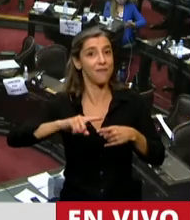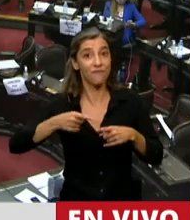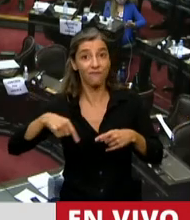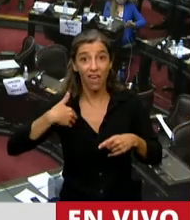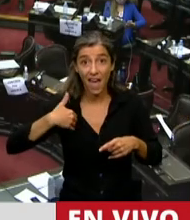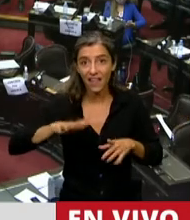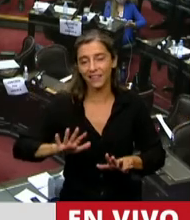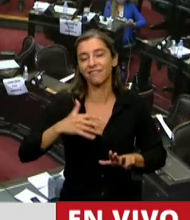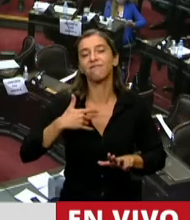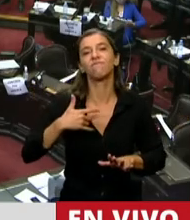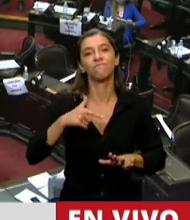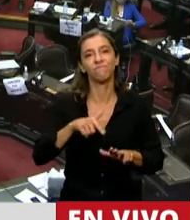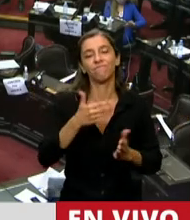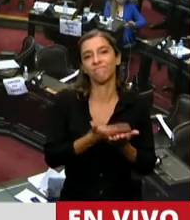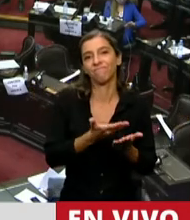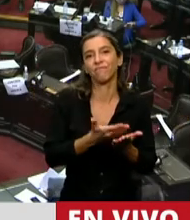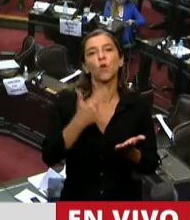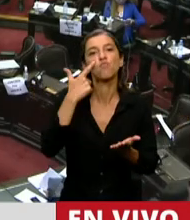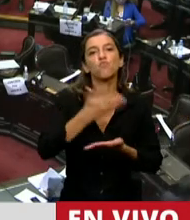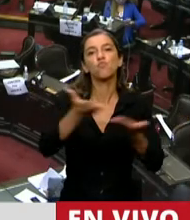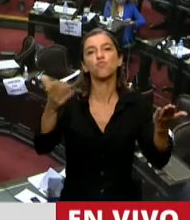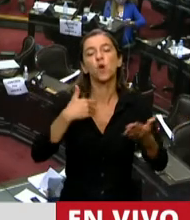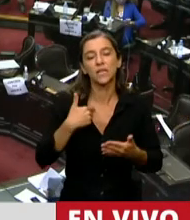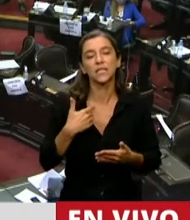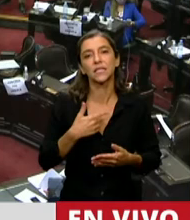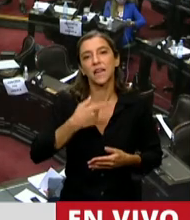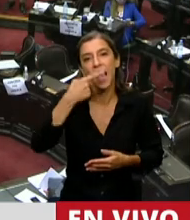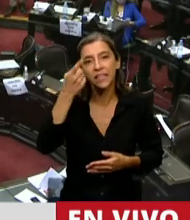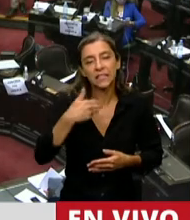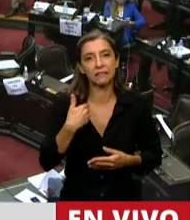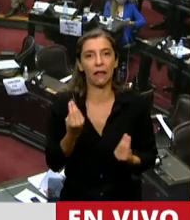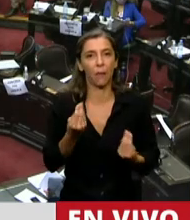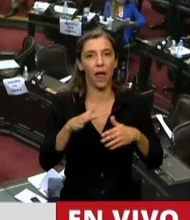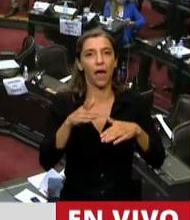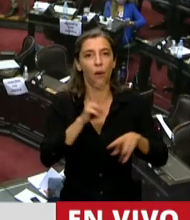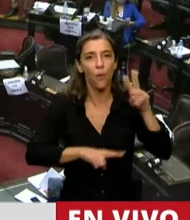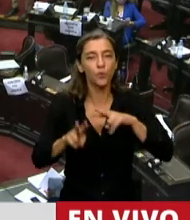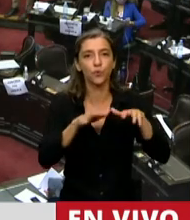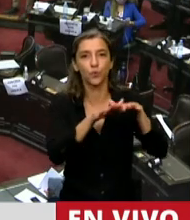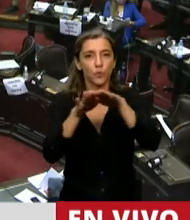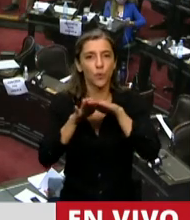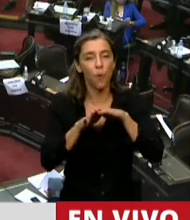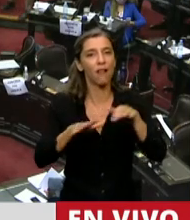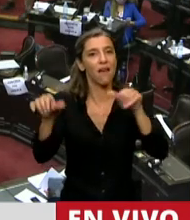futuro de nuestra economía, de nuestra equidad, de la generación de trabajo al sistema científico-tecnológico.